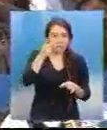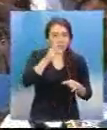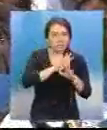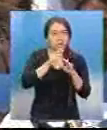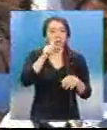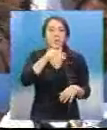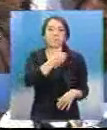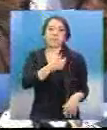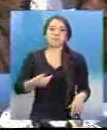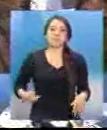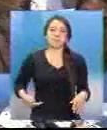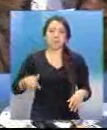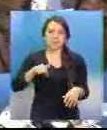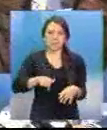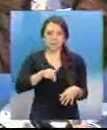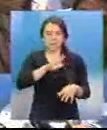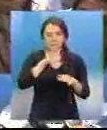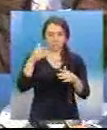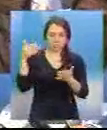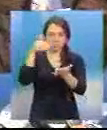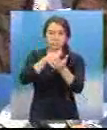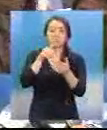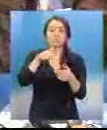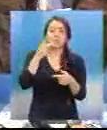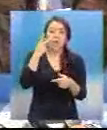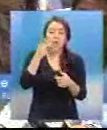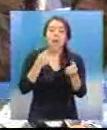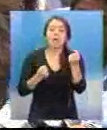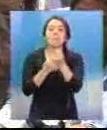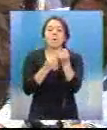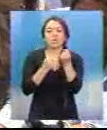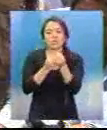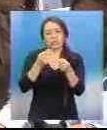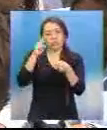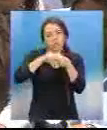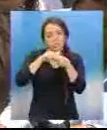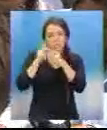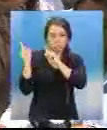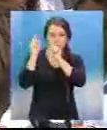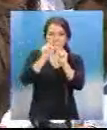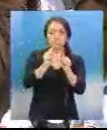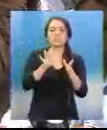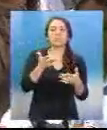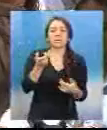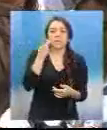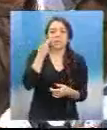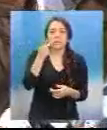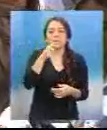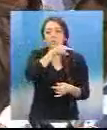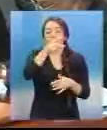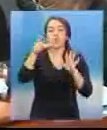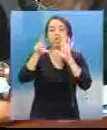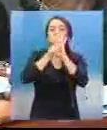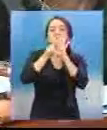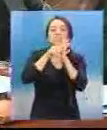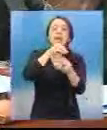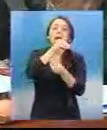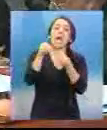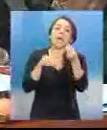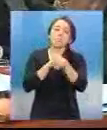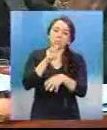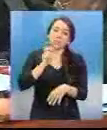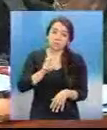dos miembros de la Comisión que ayudaron a la propuesta de las reformas constitucionales. La